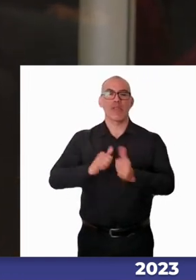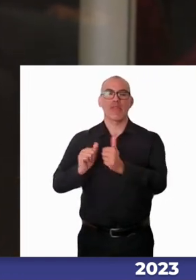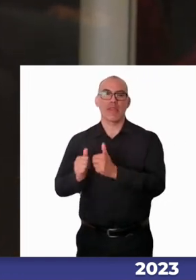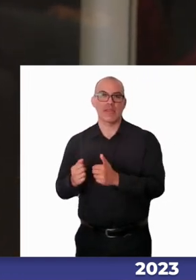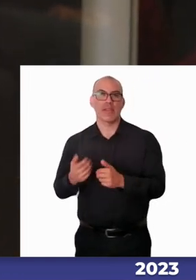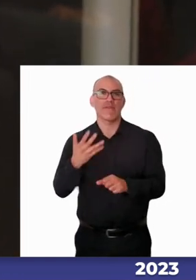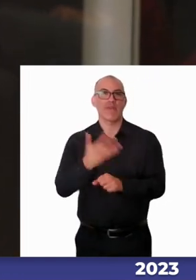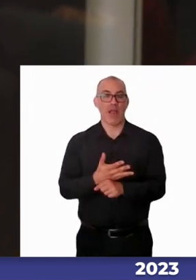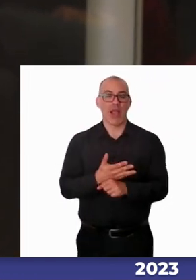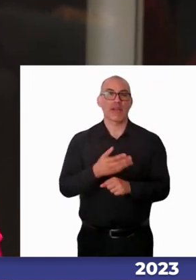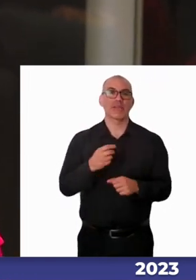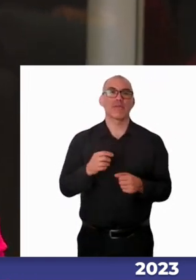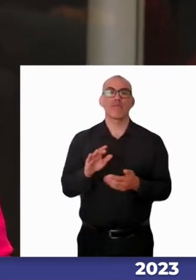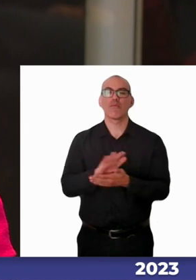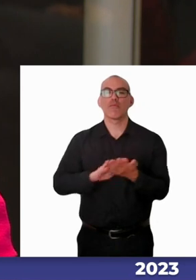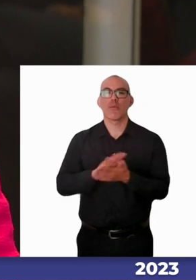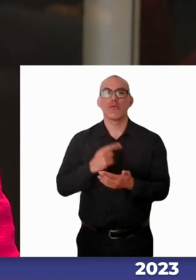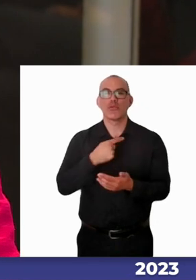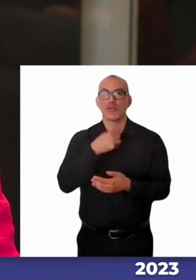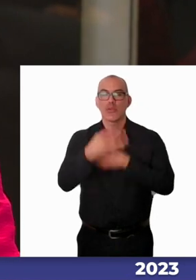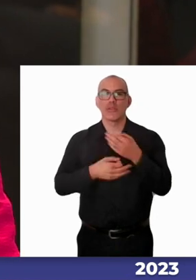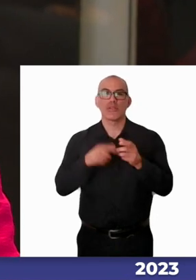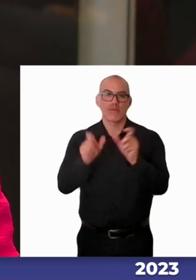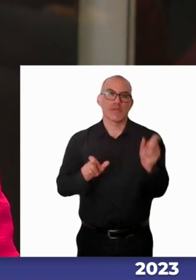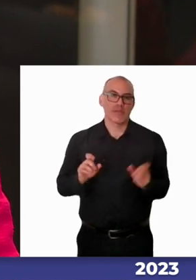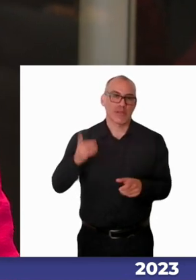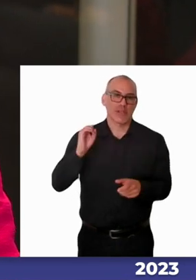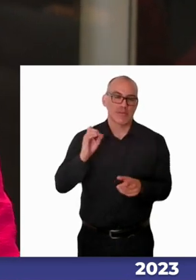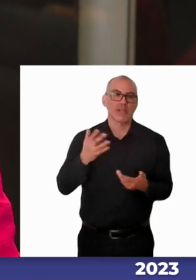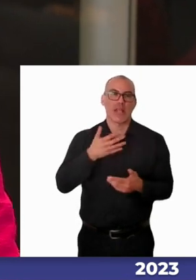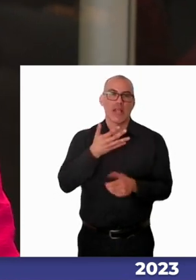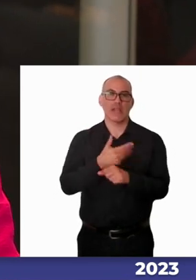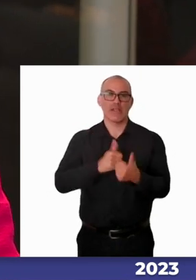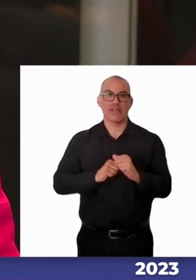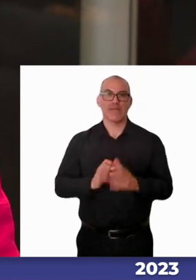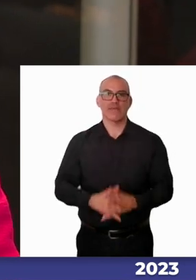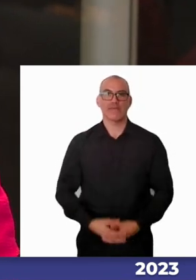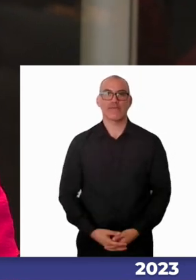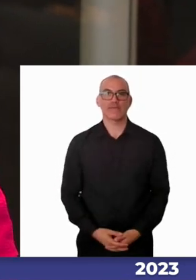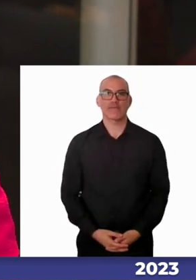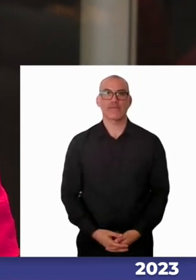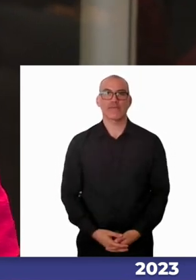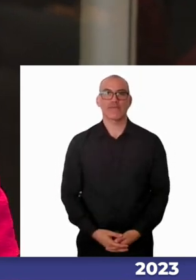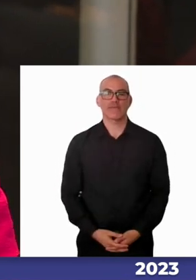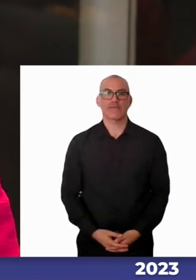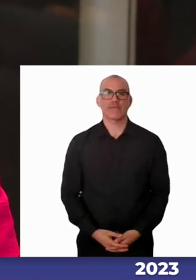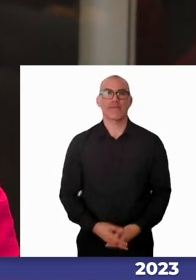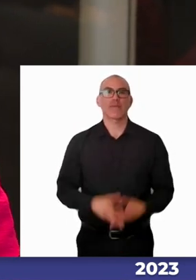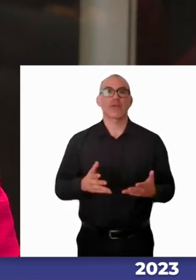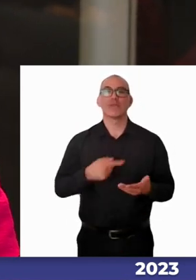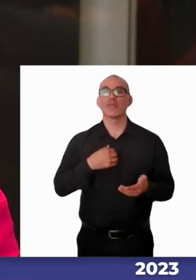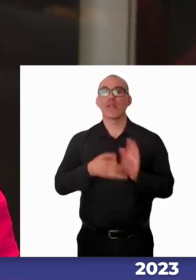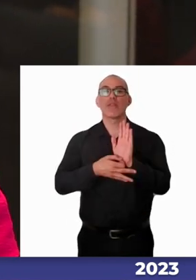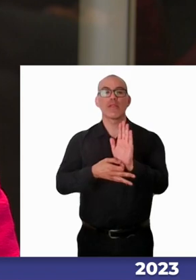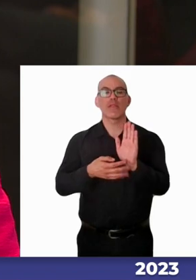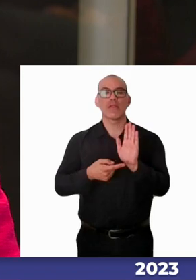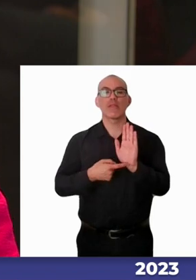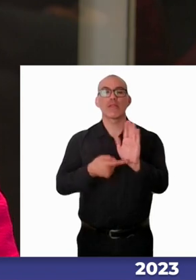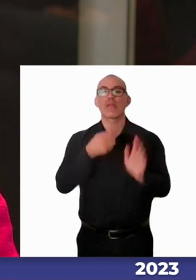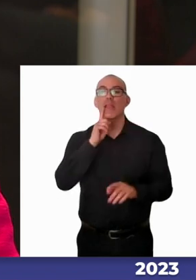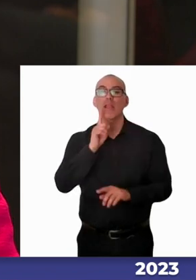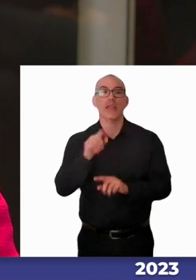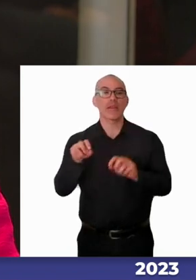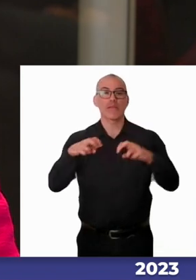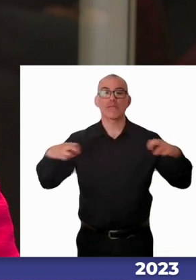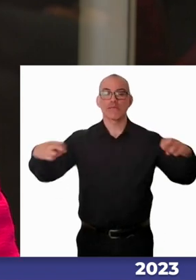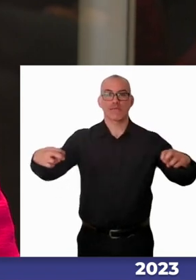de personas con discapacidad. Para ello, quiero presentar a las panelistas que nos acompañan el día de